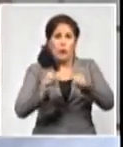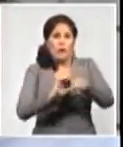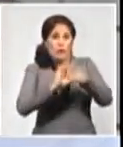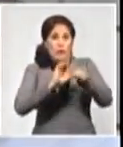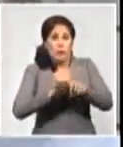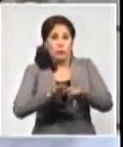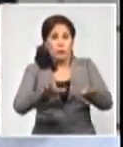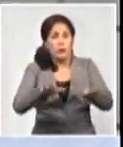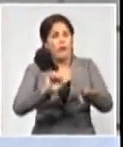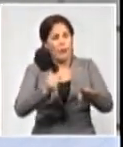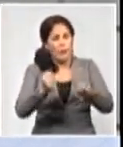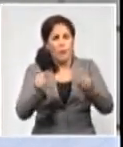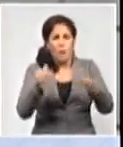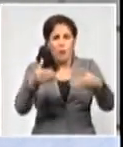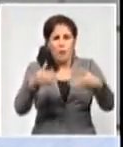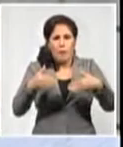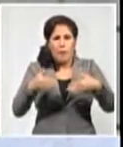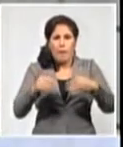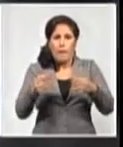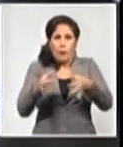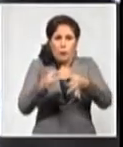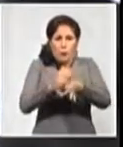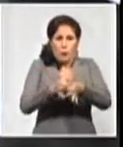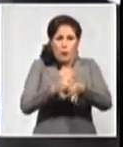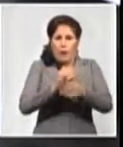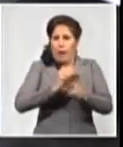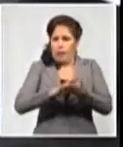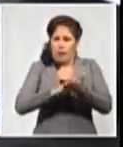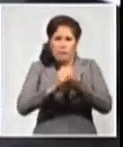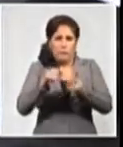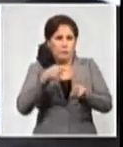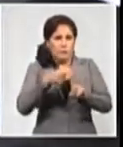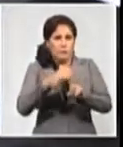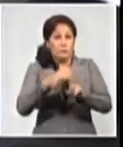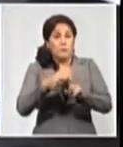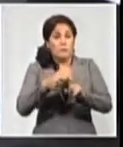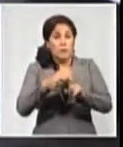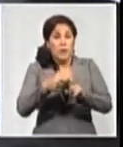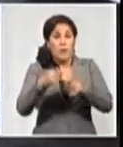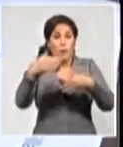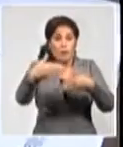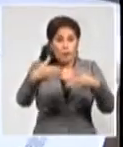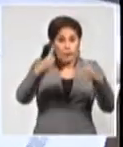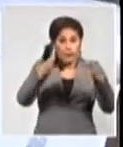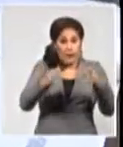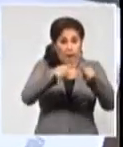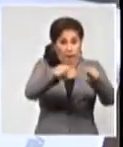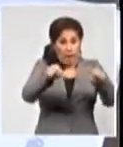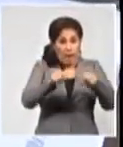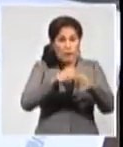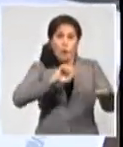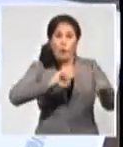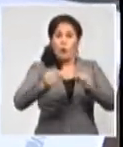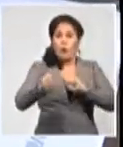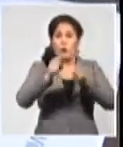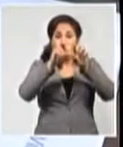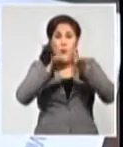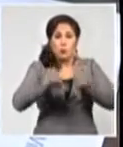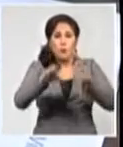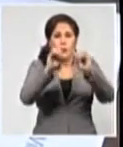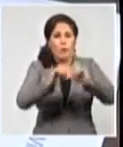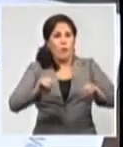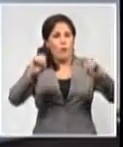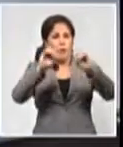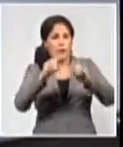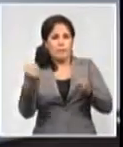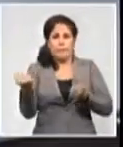de llevar momentos que ya no aparezcan nuevos positivos. Como consecuencia de la restricción de movimiento en las áreas de control de foco se reorganiza la circulación